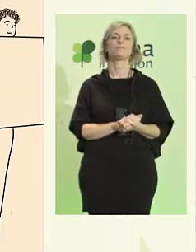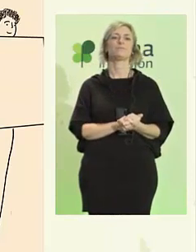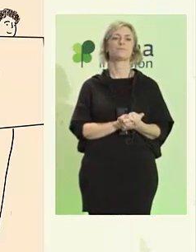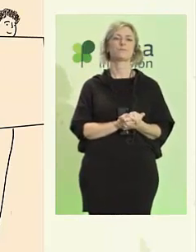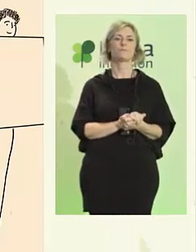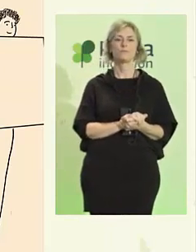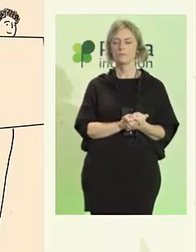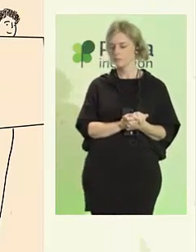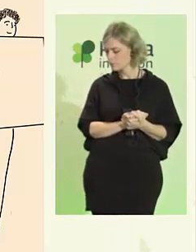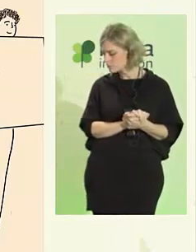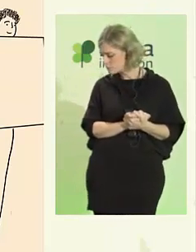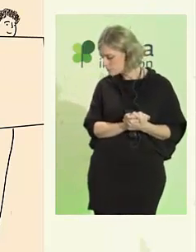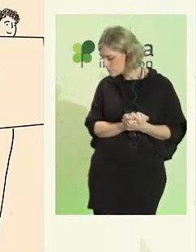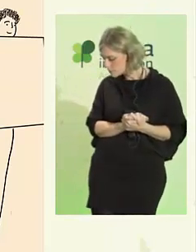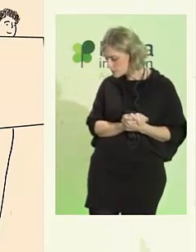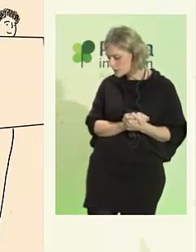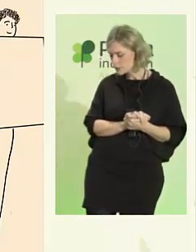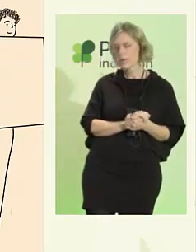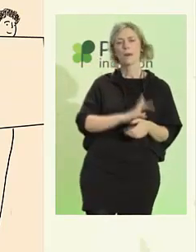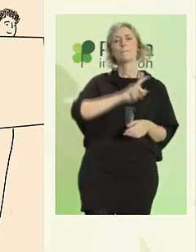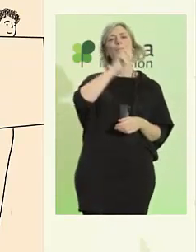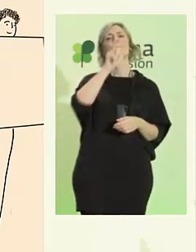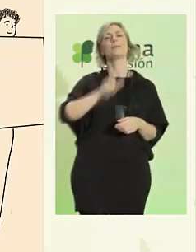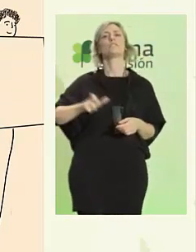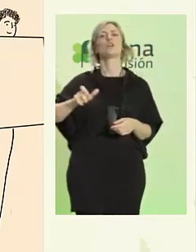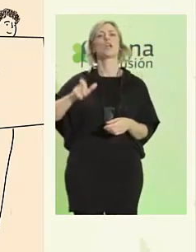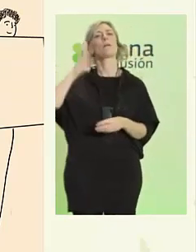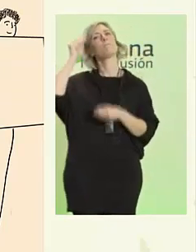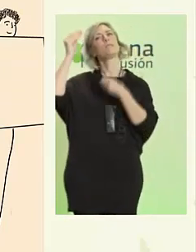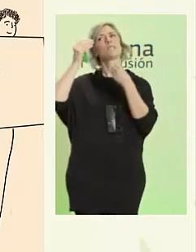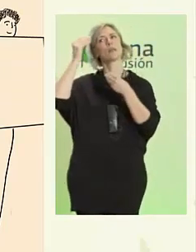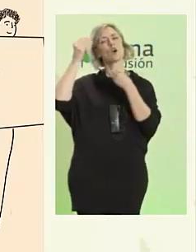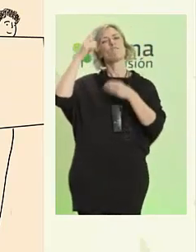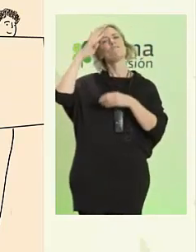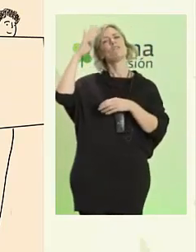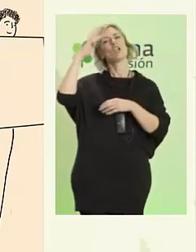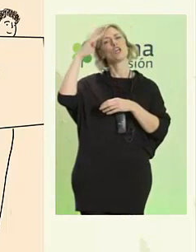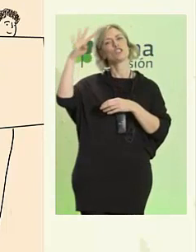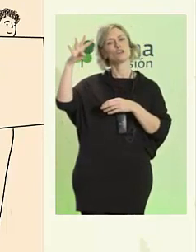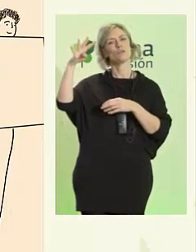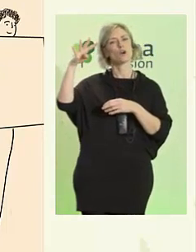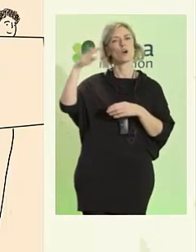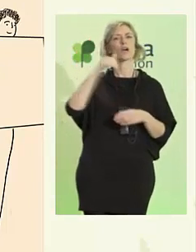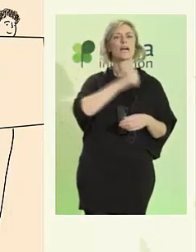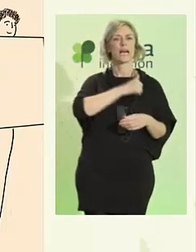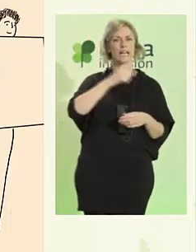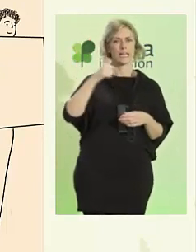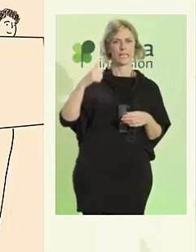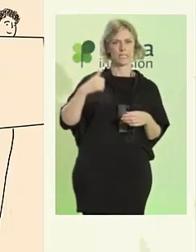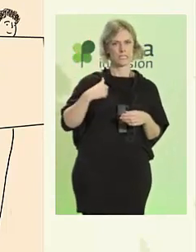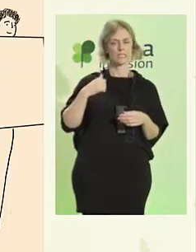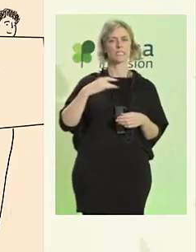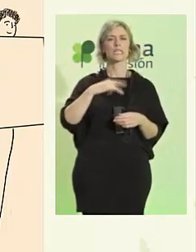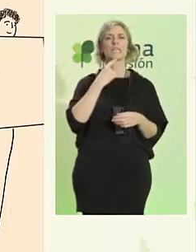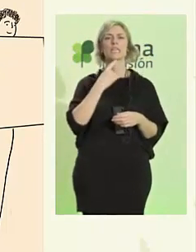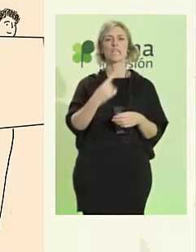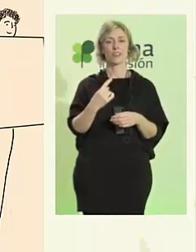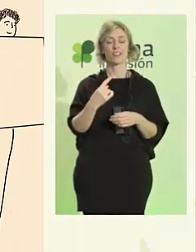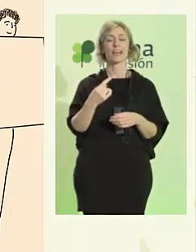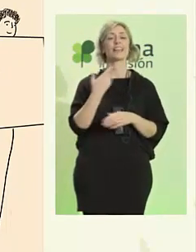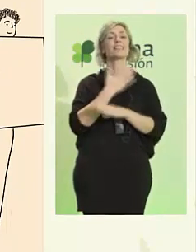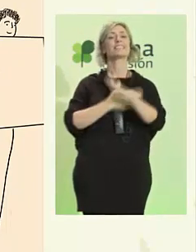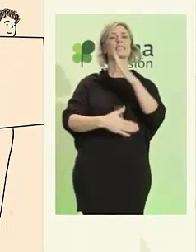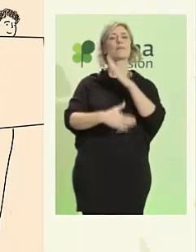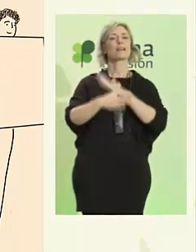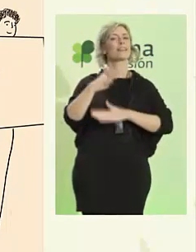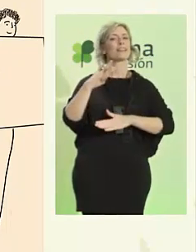Un pensador y filósofo canadiense, Judith Snow, dijo que la discapacidad es un don, es